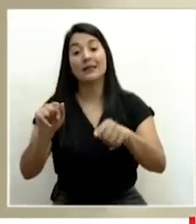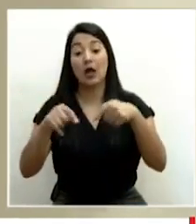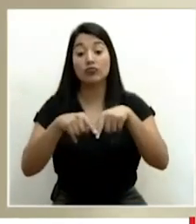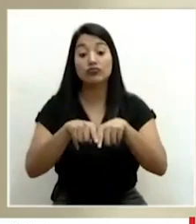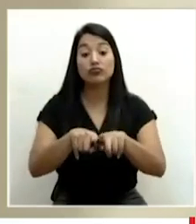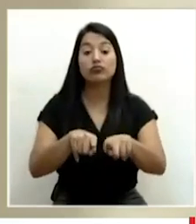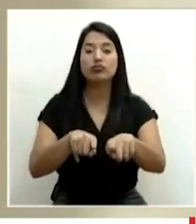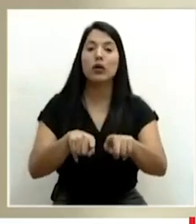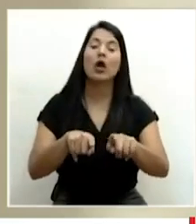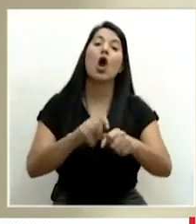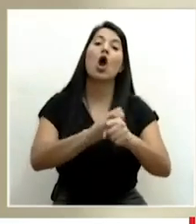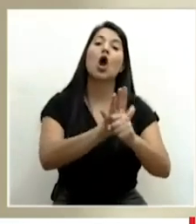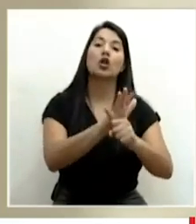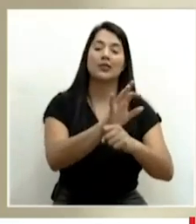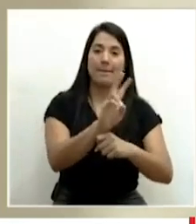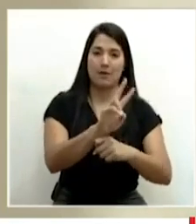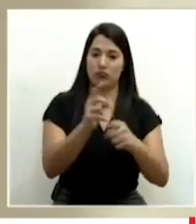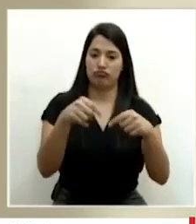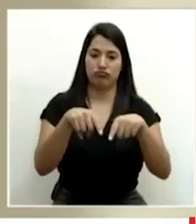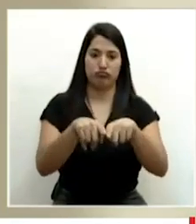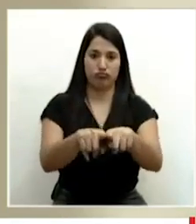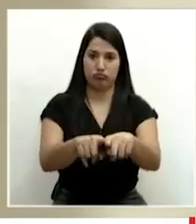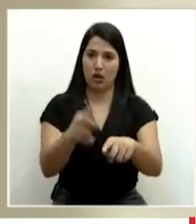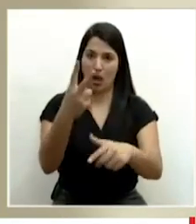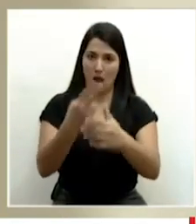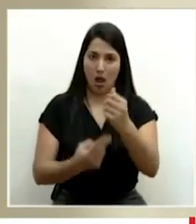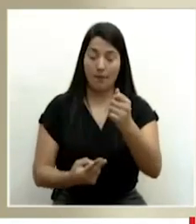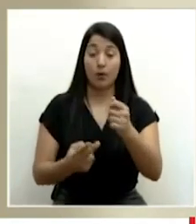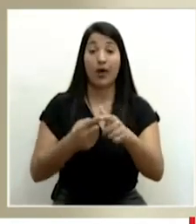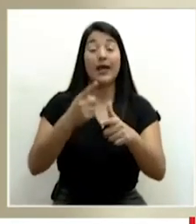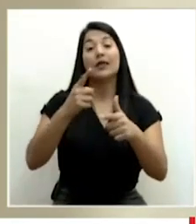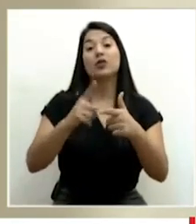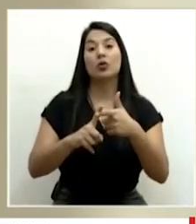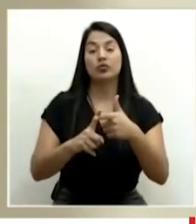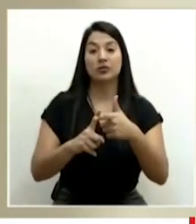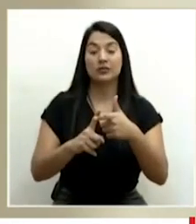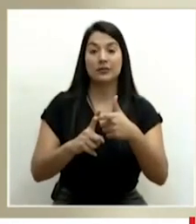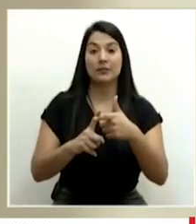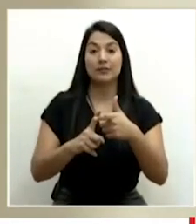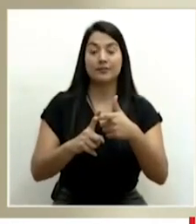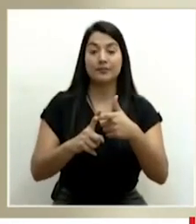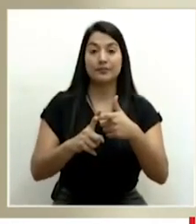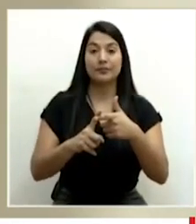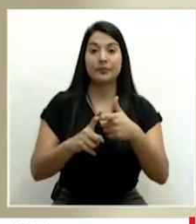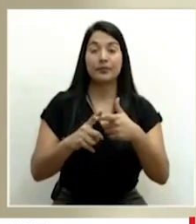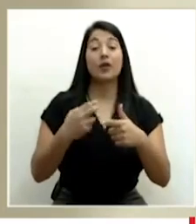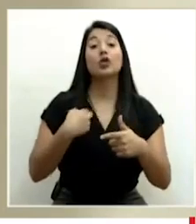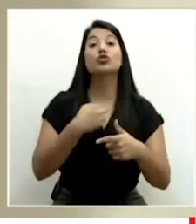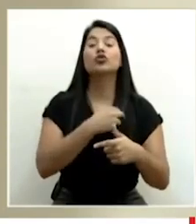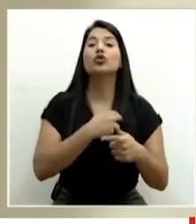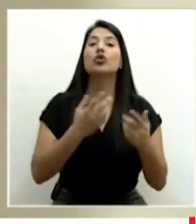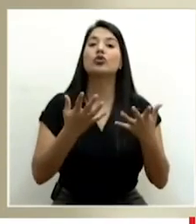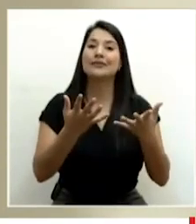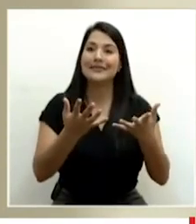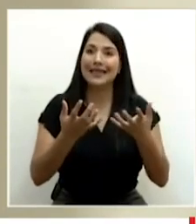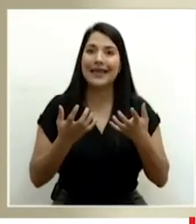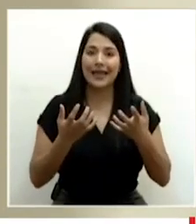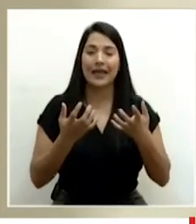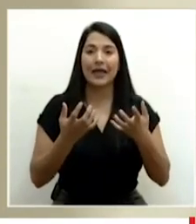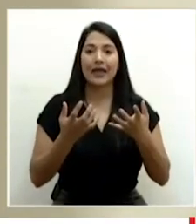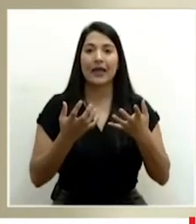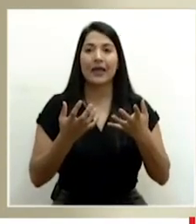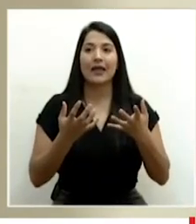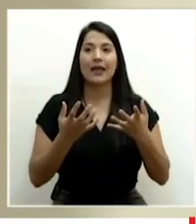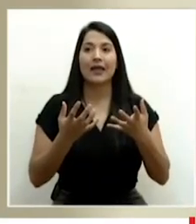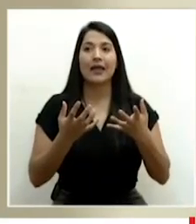eliminarle o restarle la carga por enfermedad de la influenza a